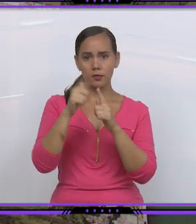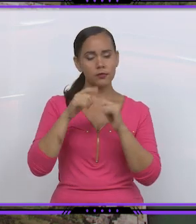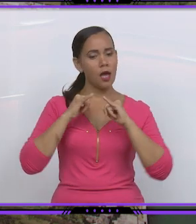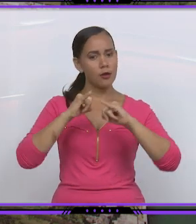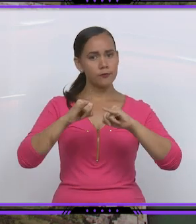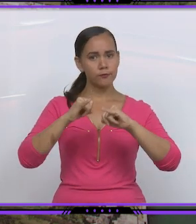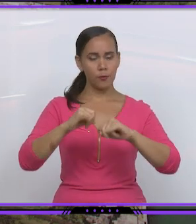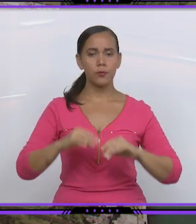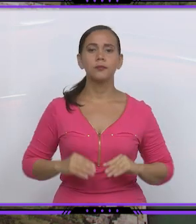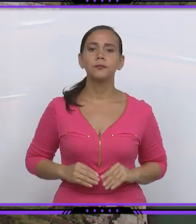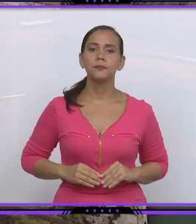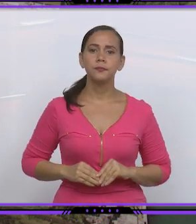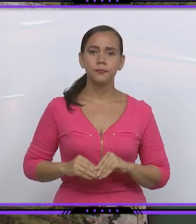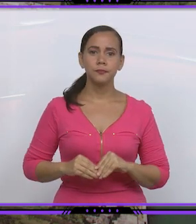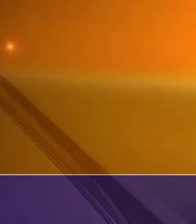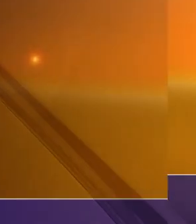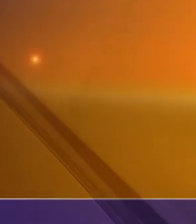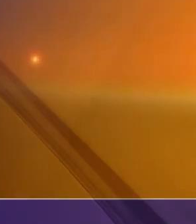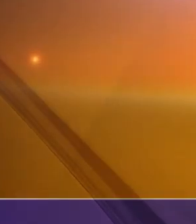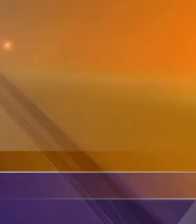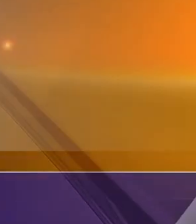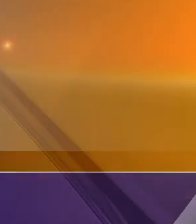próximo encuentro con Matanzas en la noticia